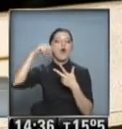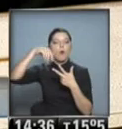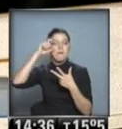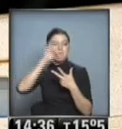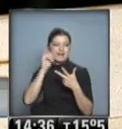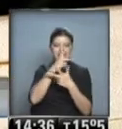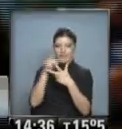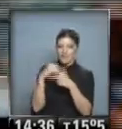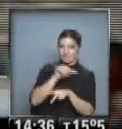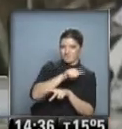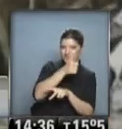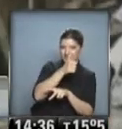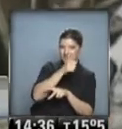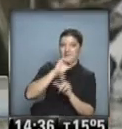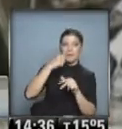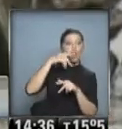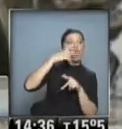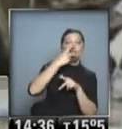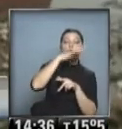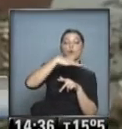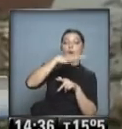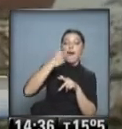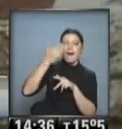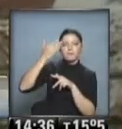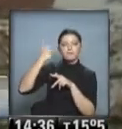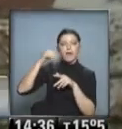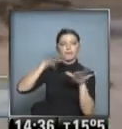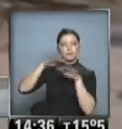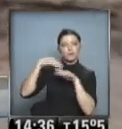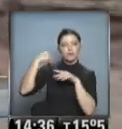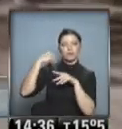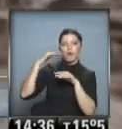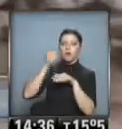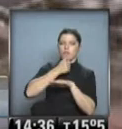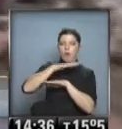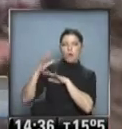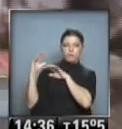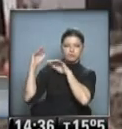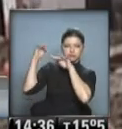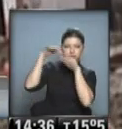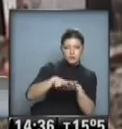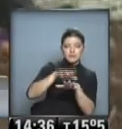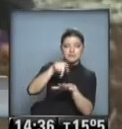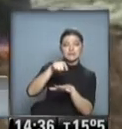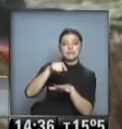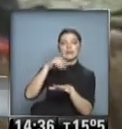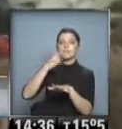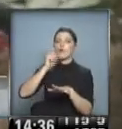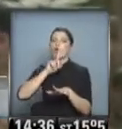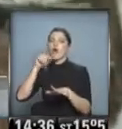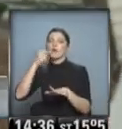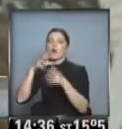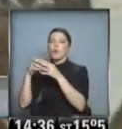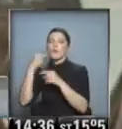en Dichato e Iloca, dos localidades afectadas duramente por el maremoto del 27 de febrero de 2010 y que el oficialismo